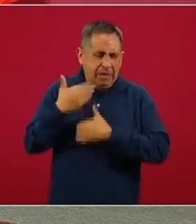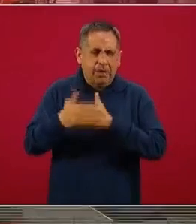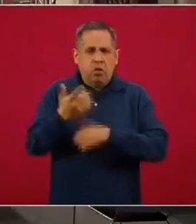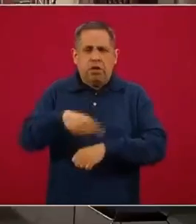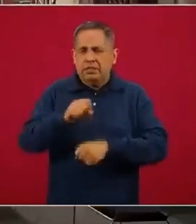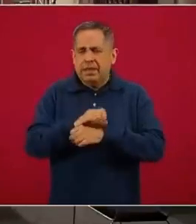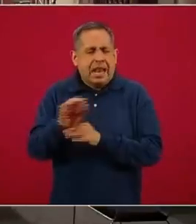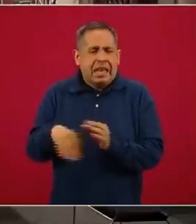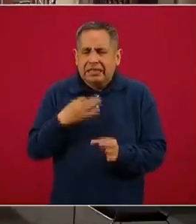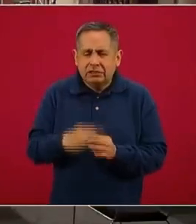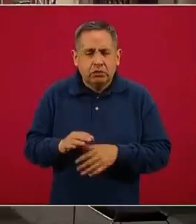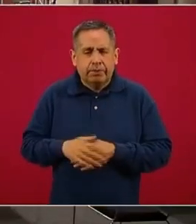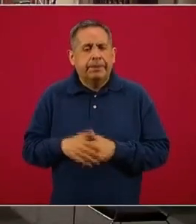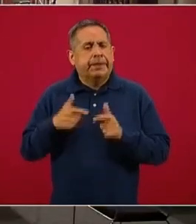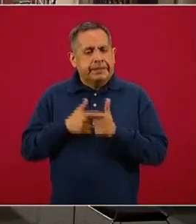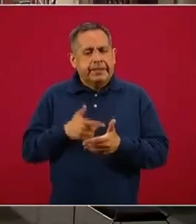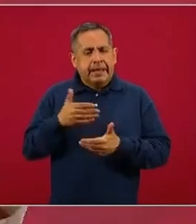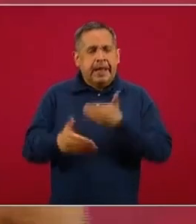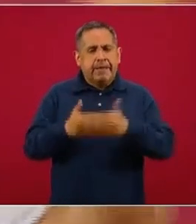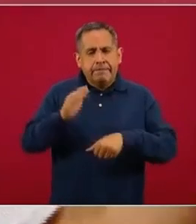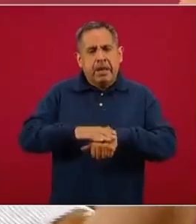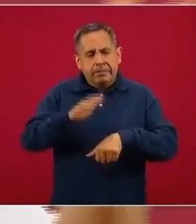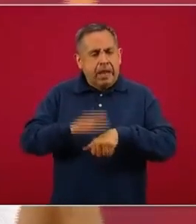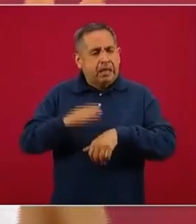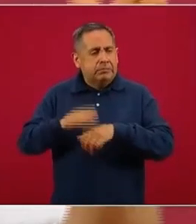semana y seguiremos avanzando, seguirán llegando